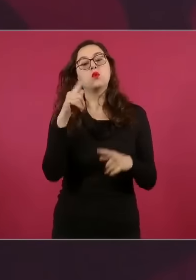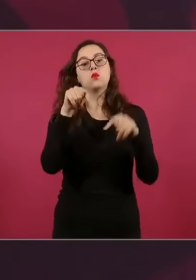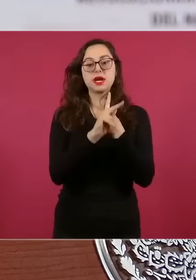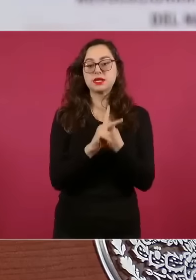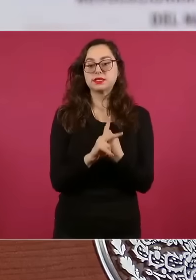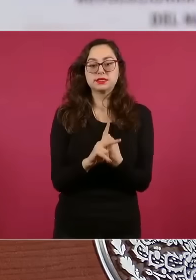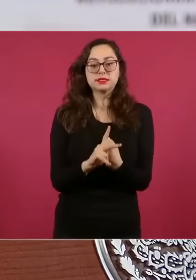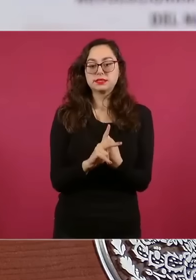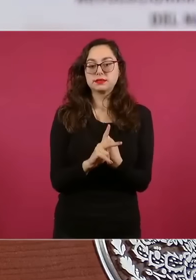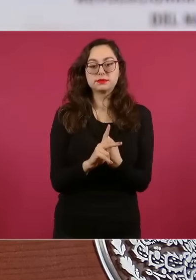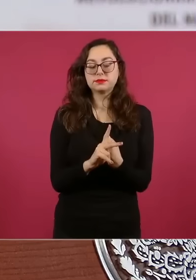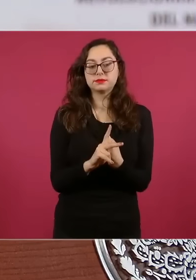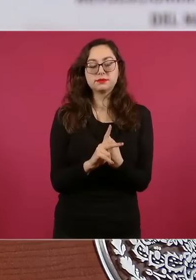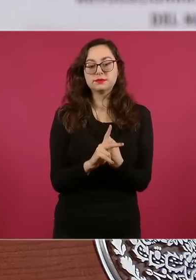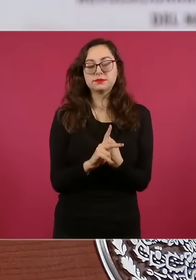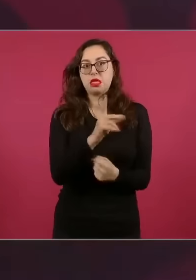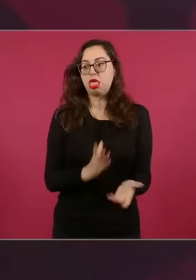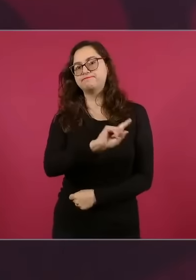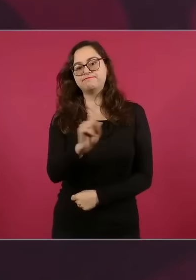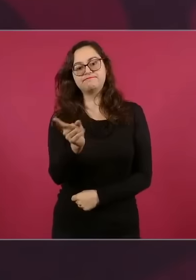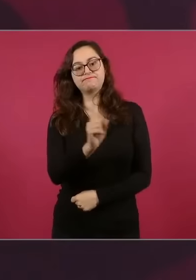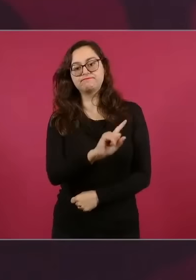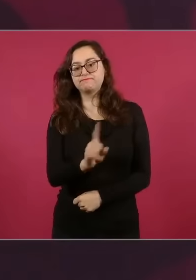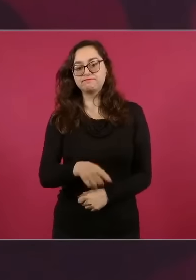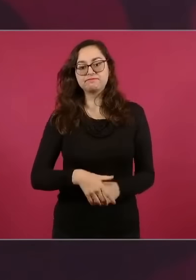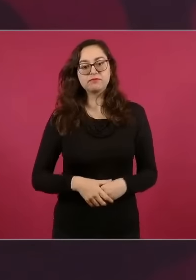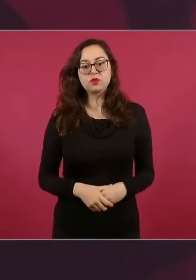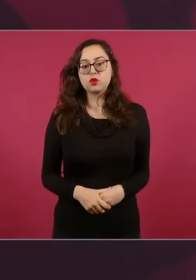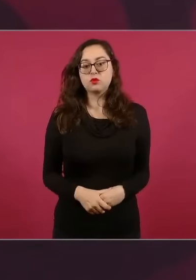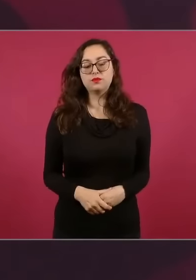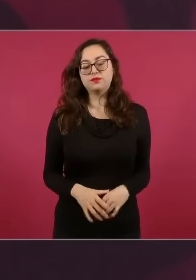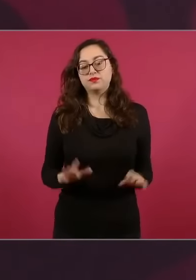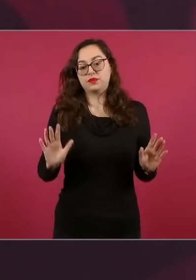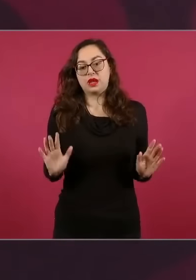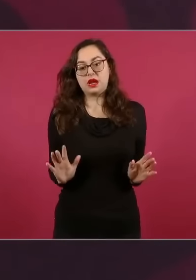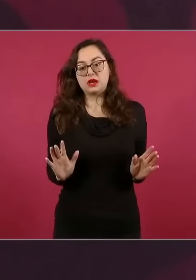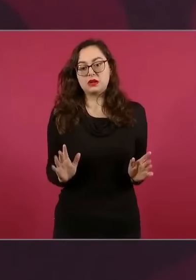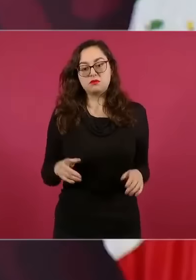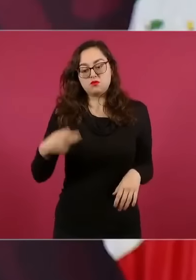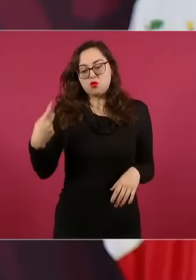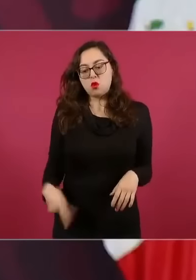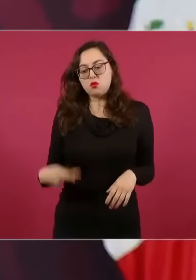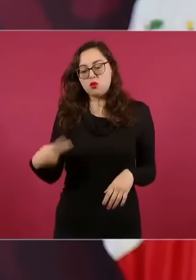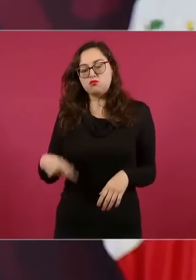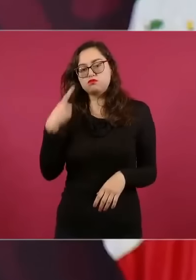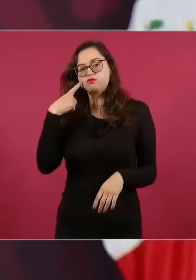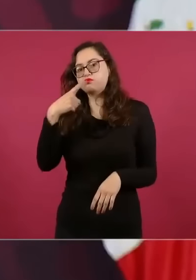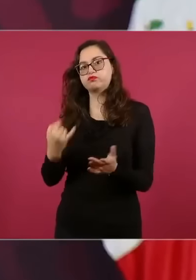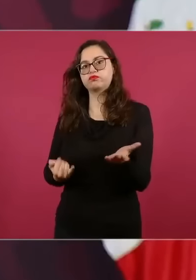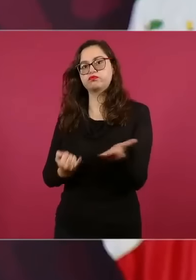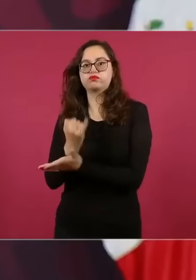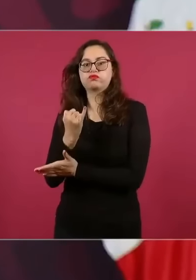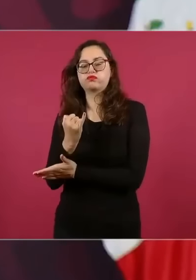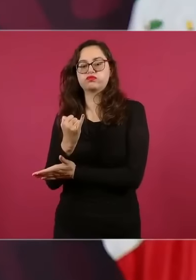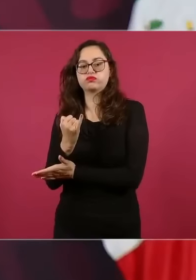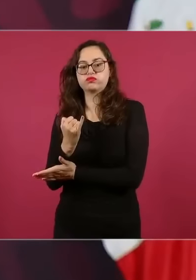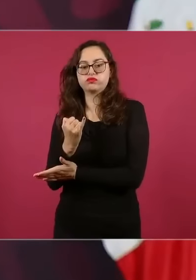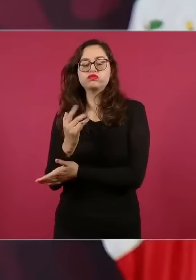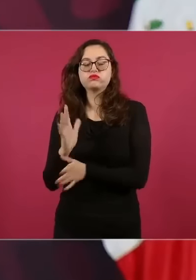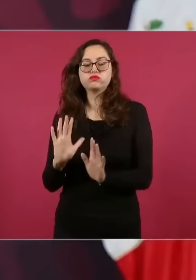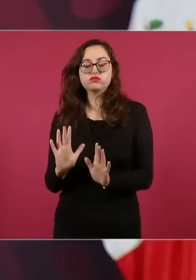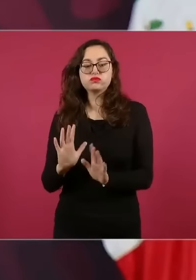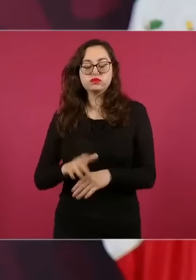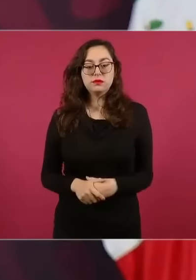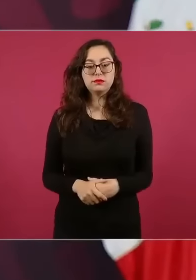puede imponernos a nosotros las políticas que corresponden a los mexicanos decidir, como este caso.